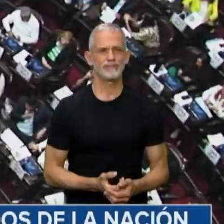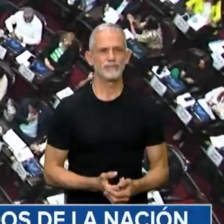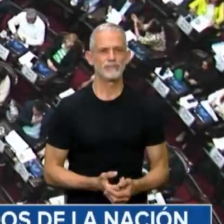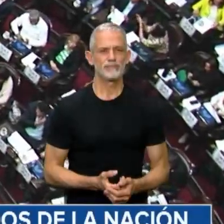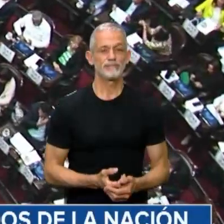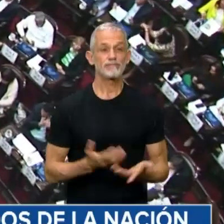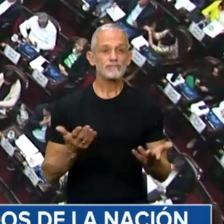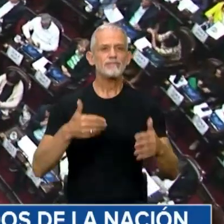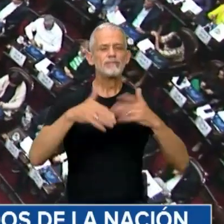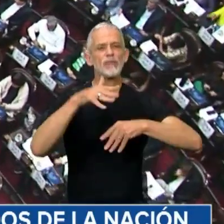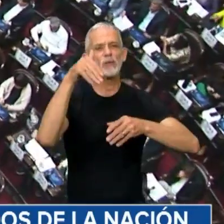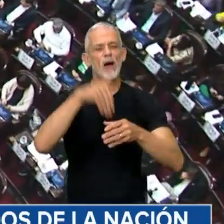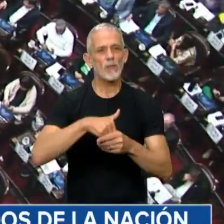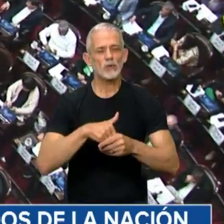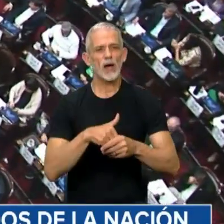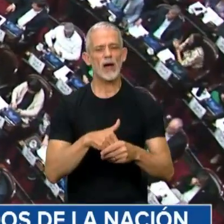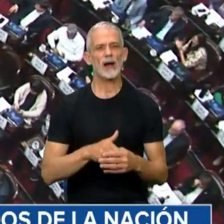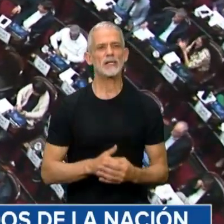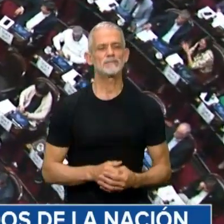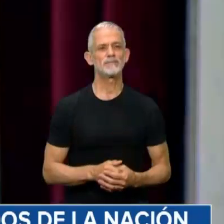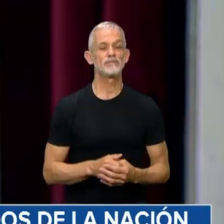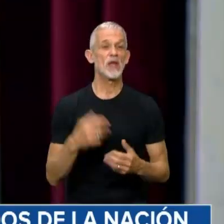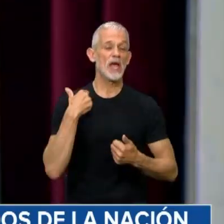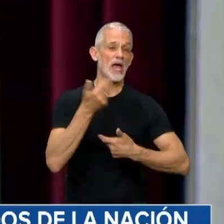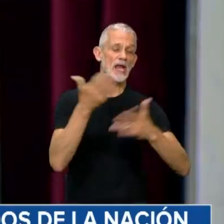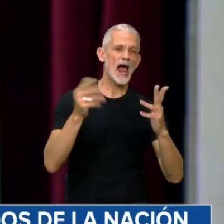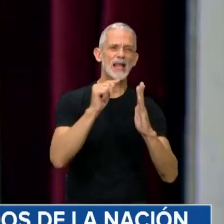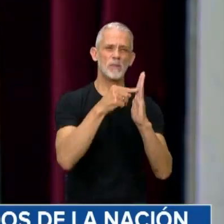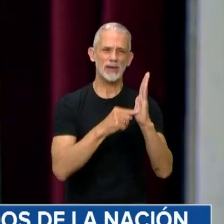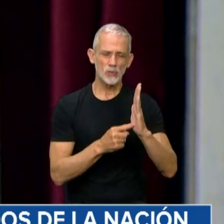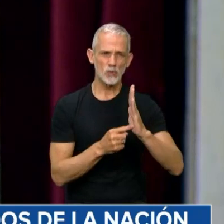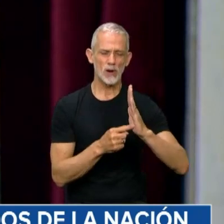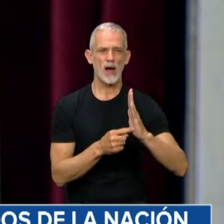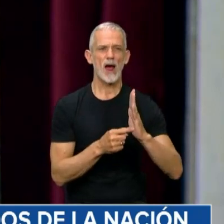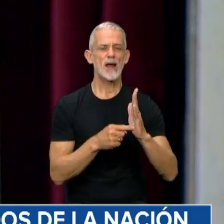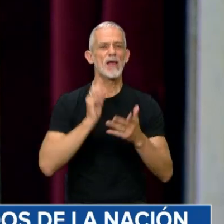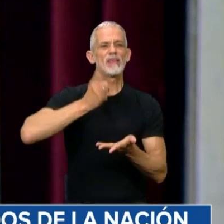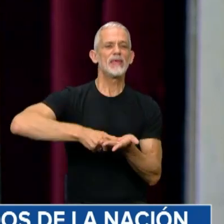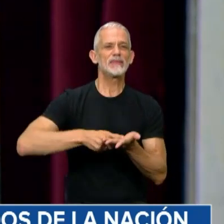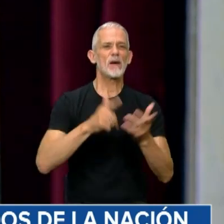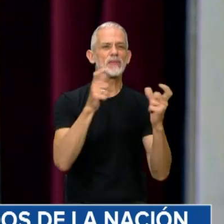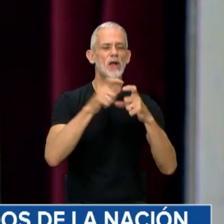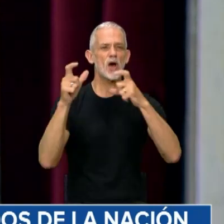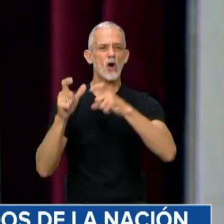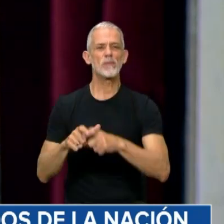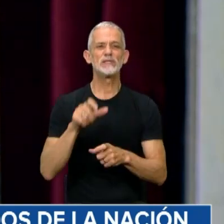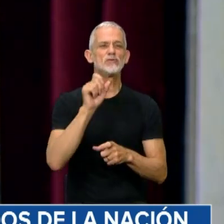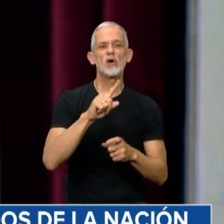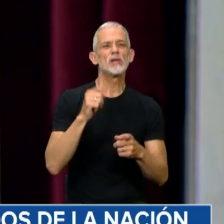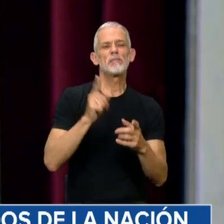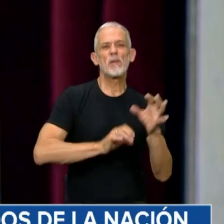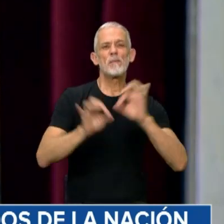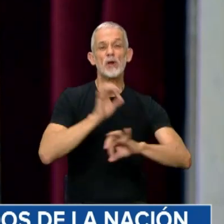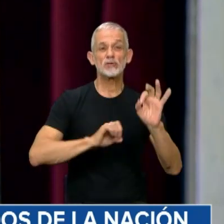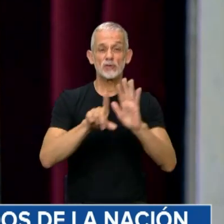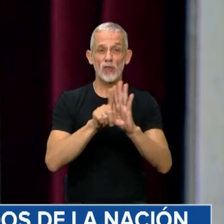Se va a votar en general y en particular el dictamen de las comisiones recaído en